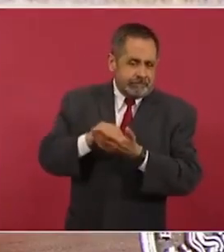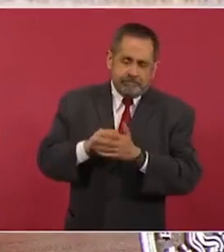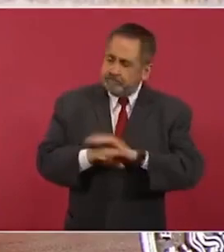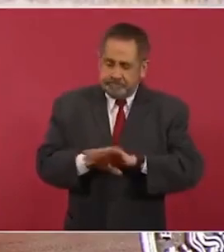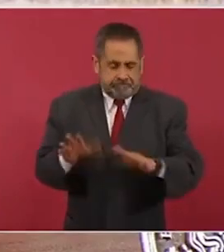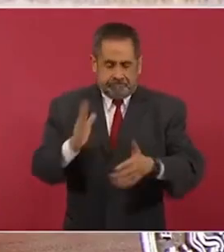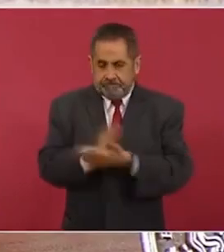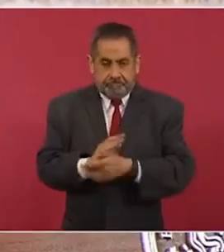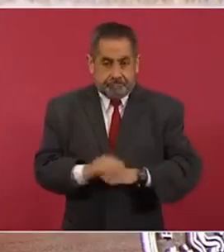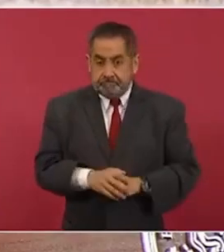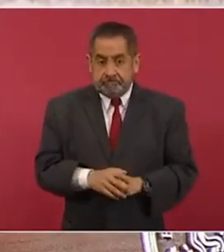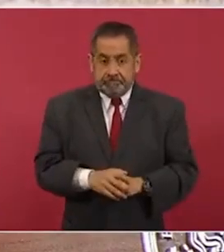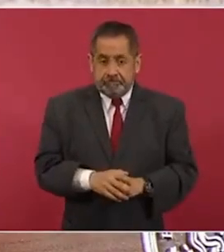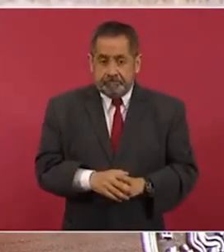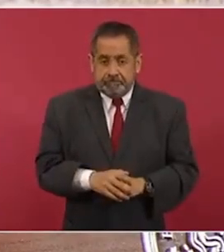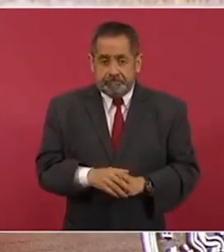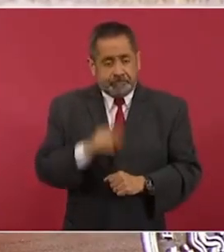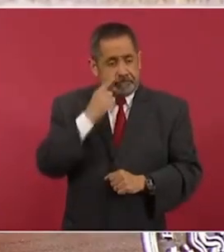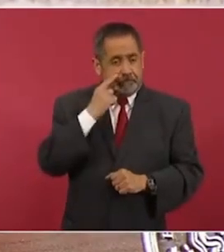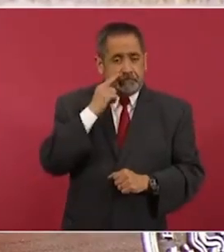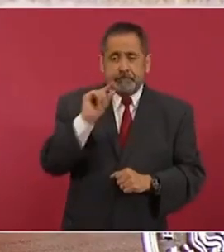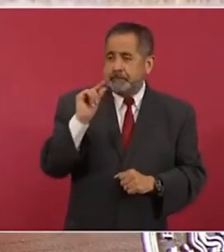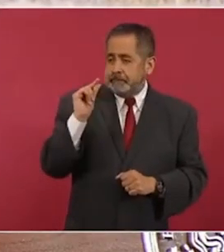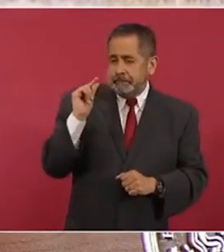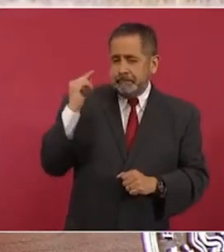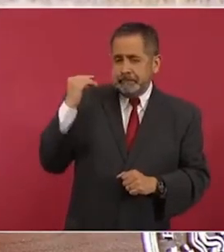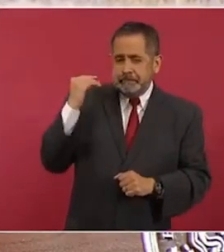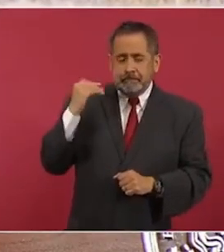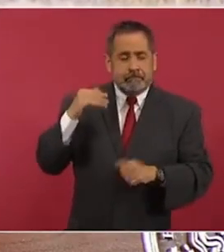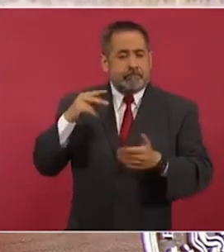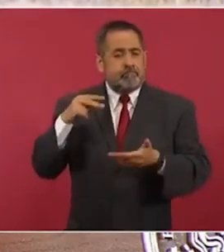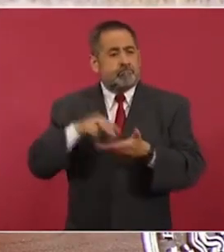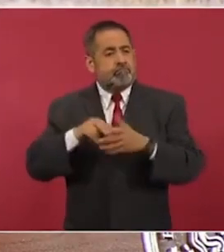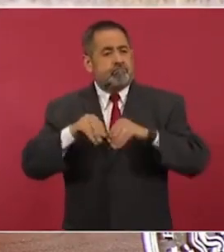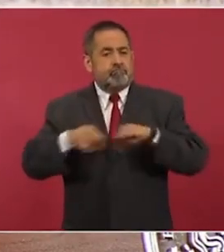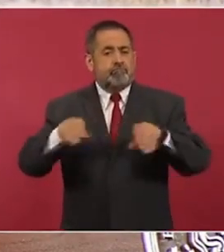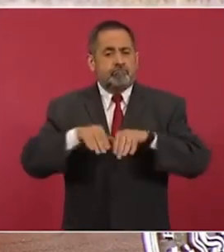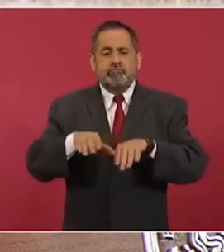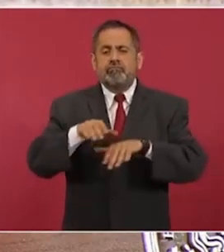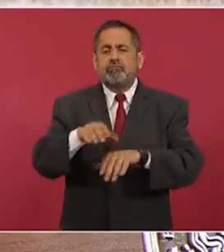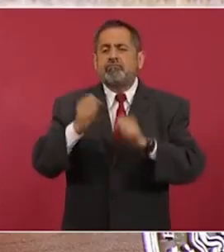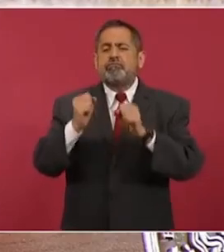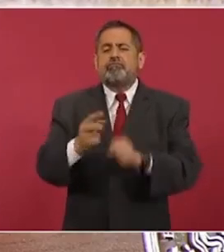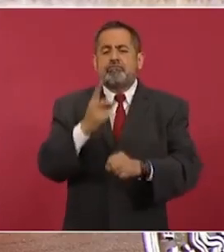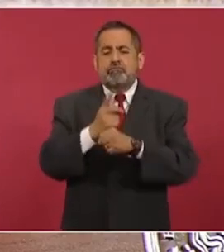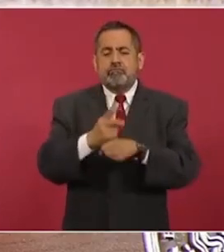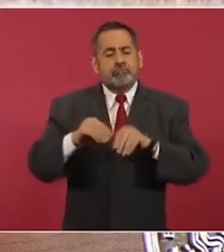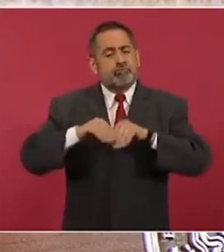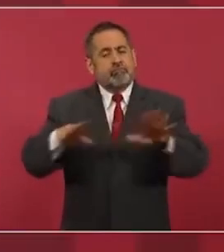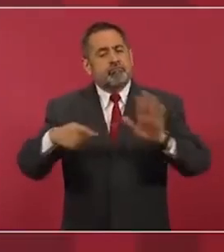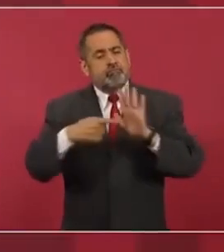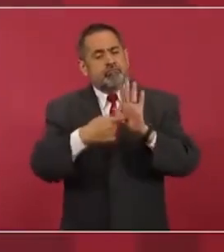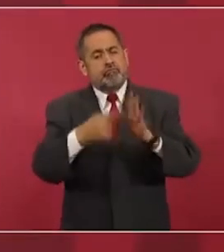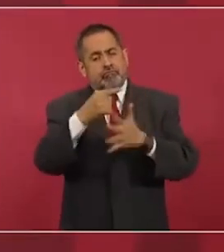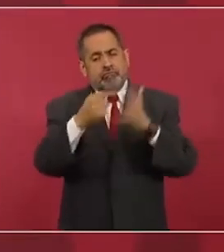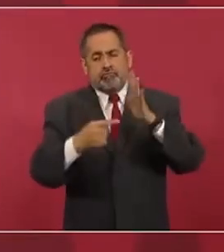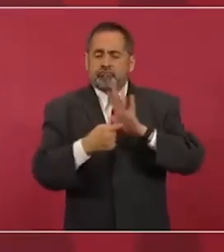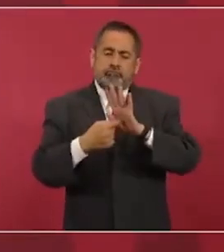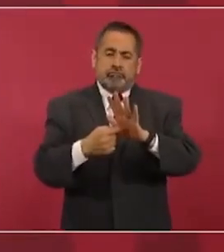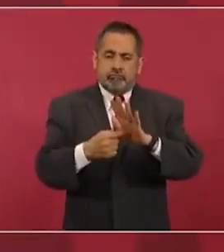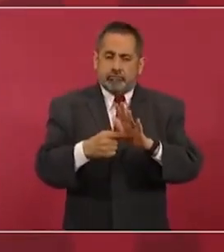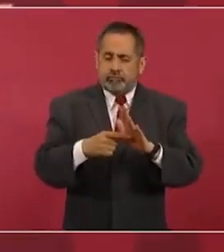Hace unos días que informamos sobre seguridad, ponía yo un ejemplo